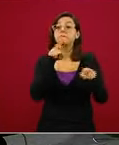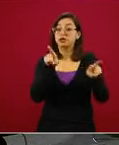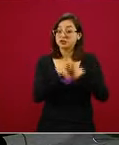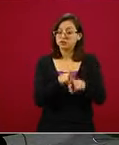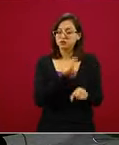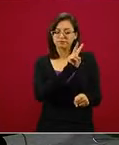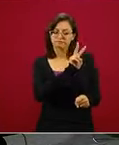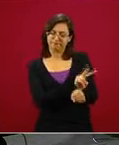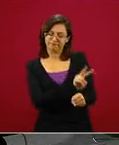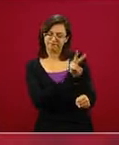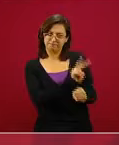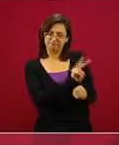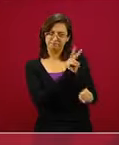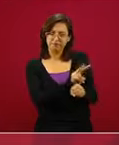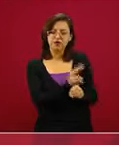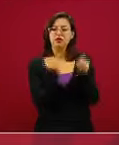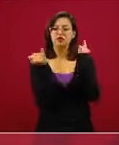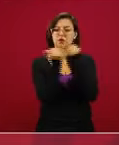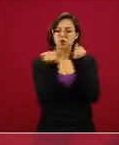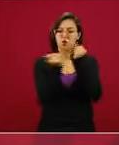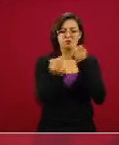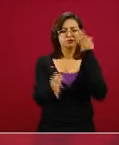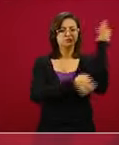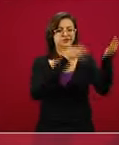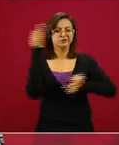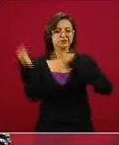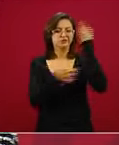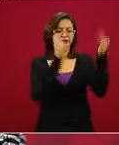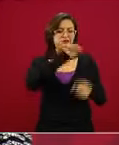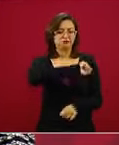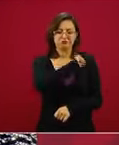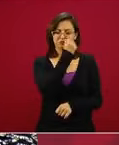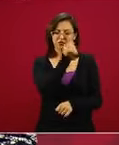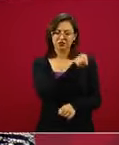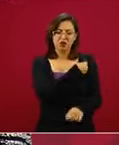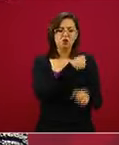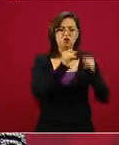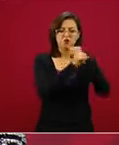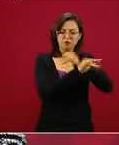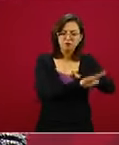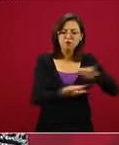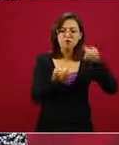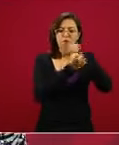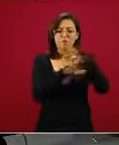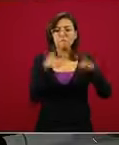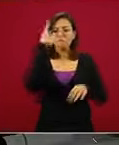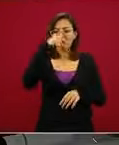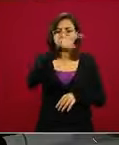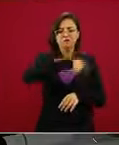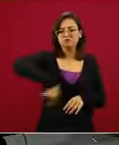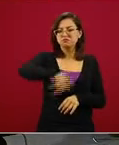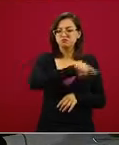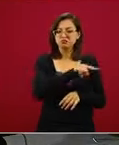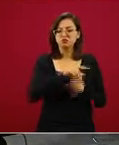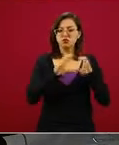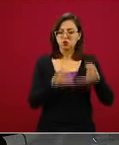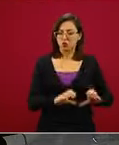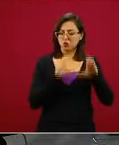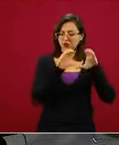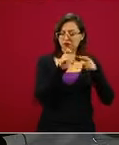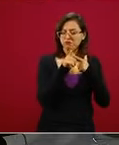salud para mantener su condición de municipios sin contagio. Adelante.